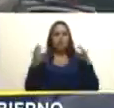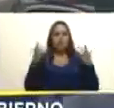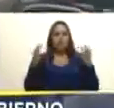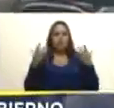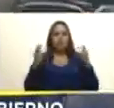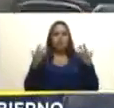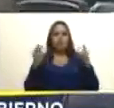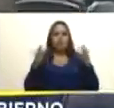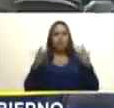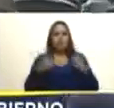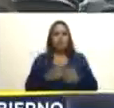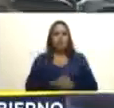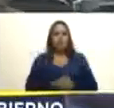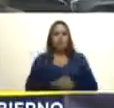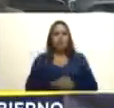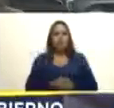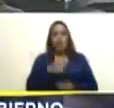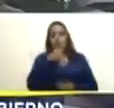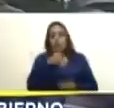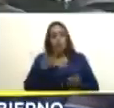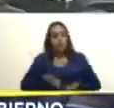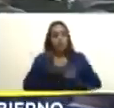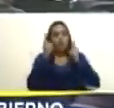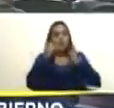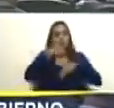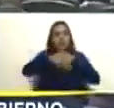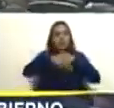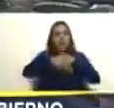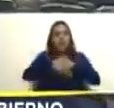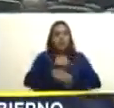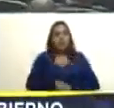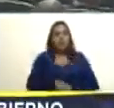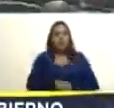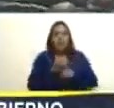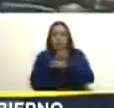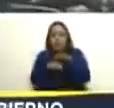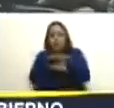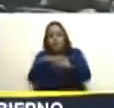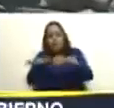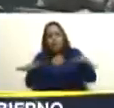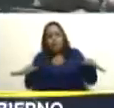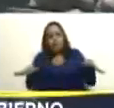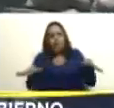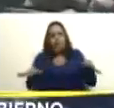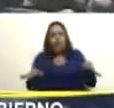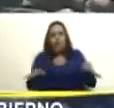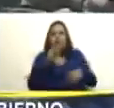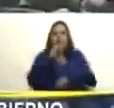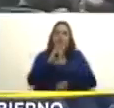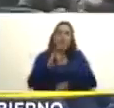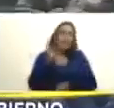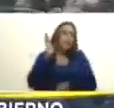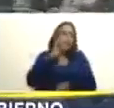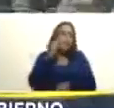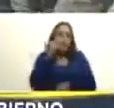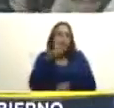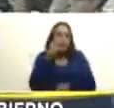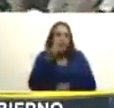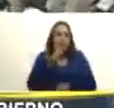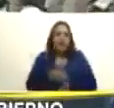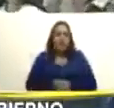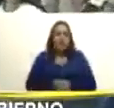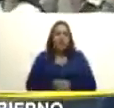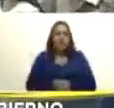y no dejemos que en las redes sociales inunden con face news campañas de odio de